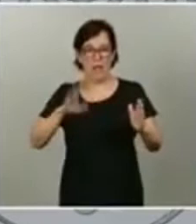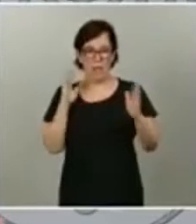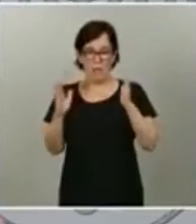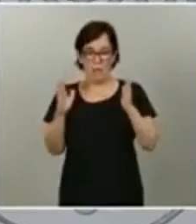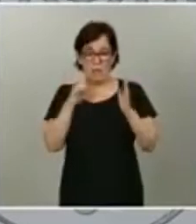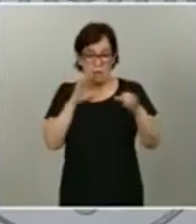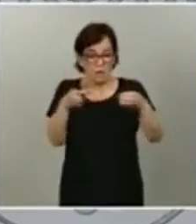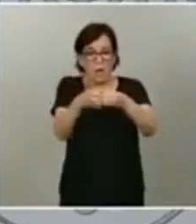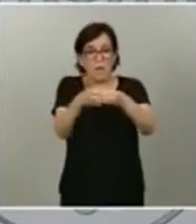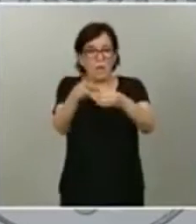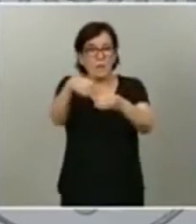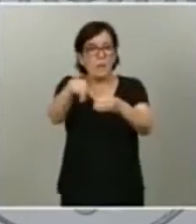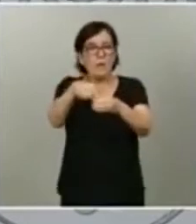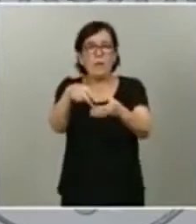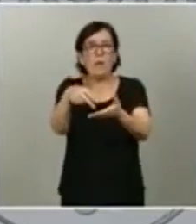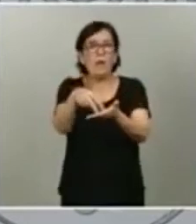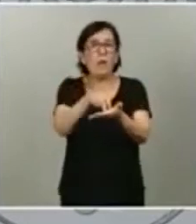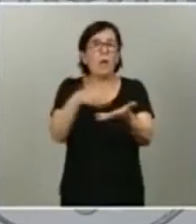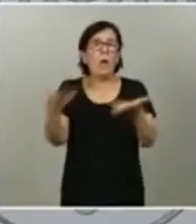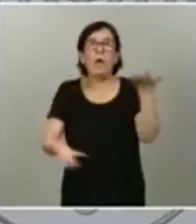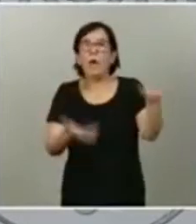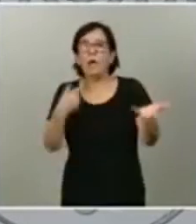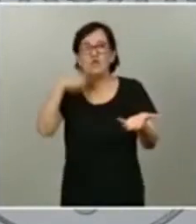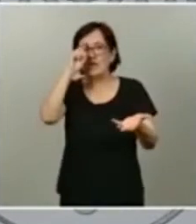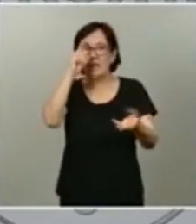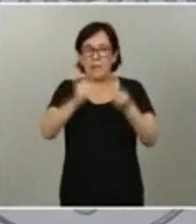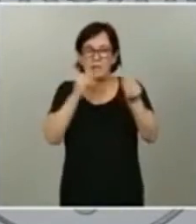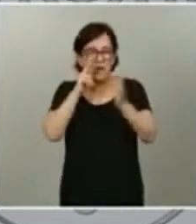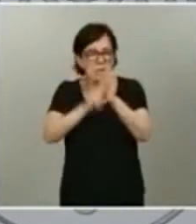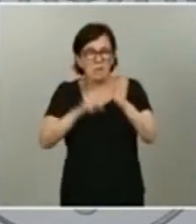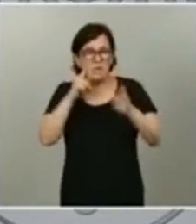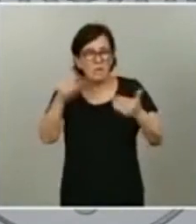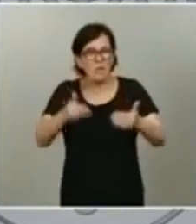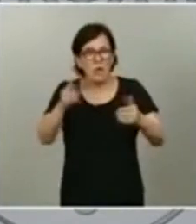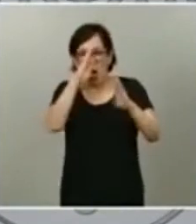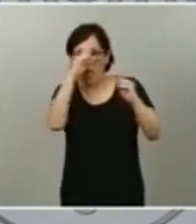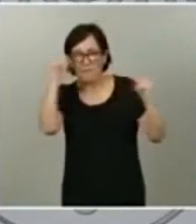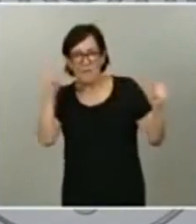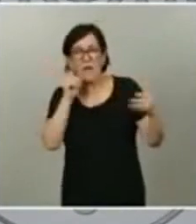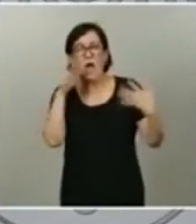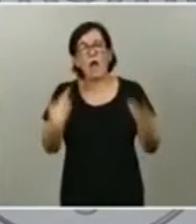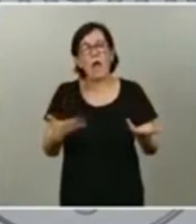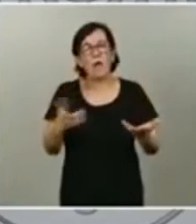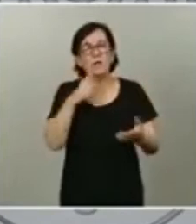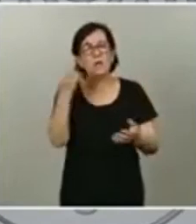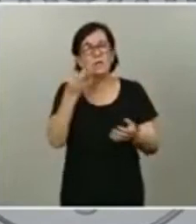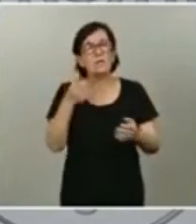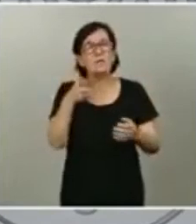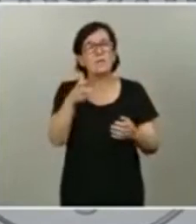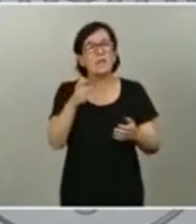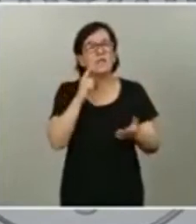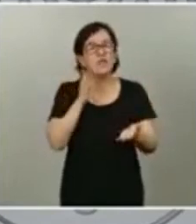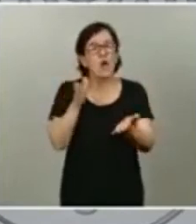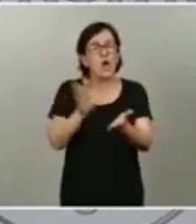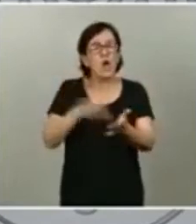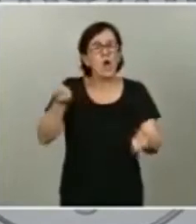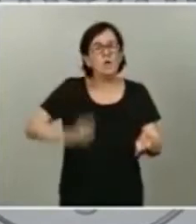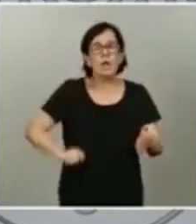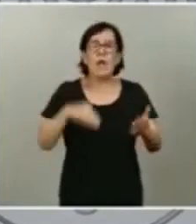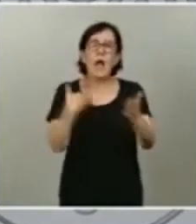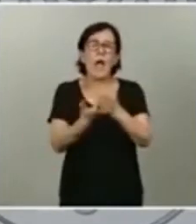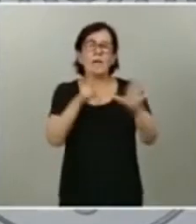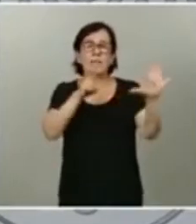prácticamente no se había regulado, tradicionalmente olvidado y que ahora tendrán derecho a cobrar hasta el 70%